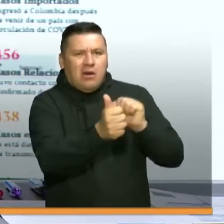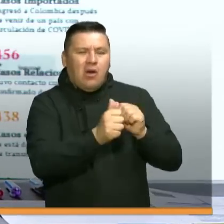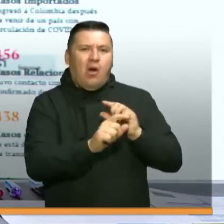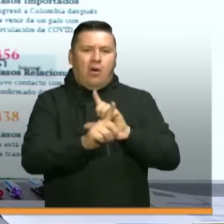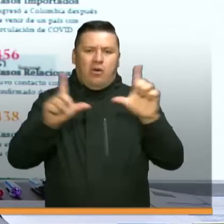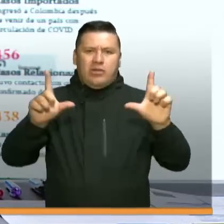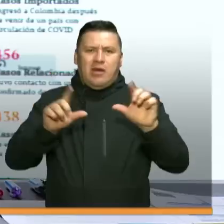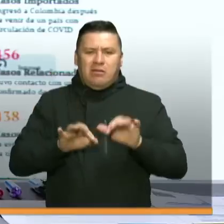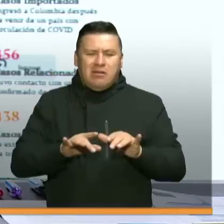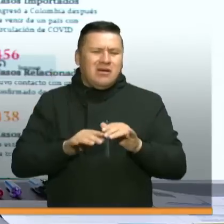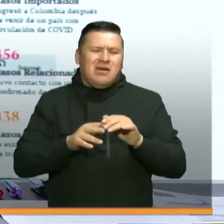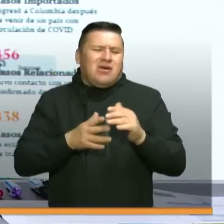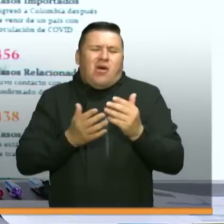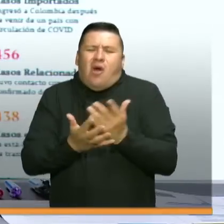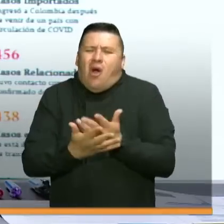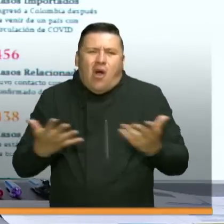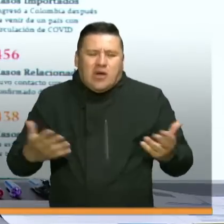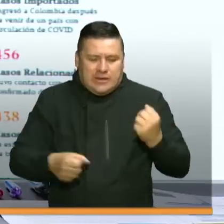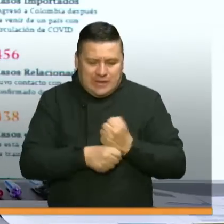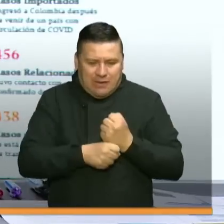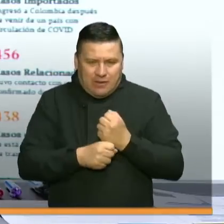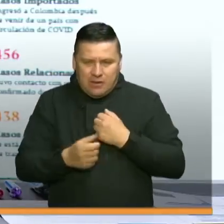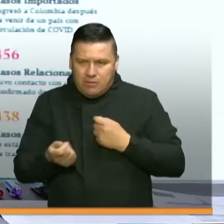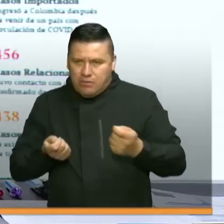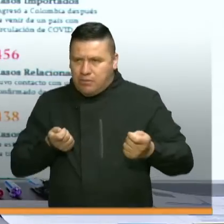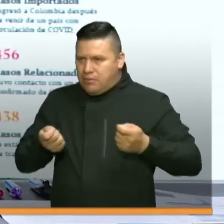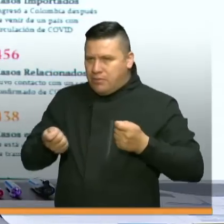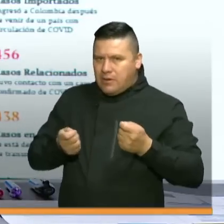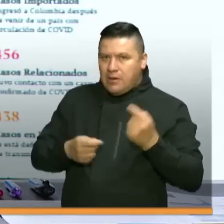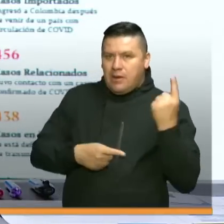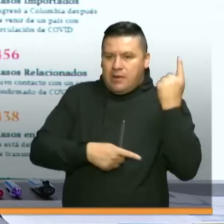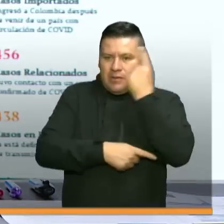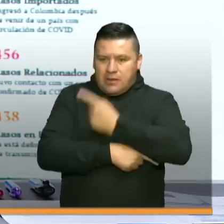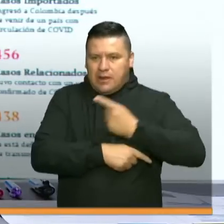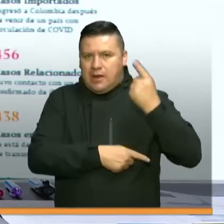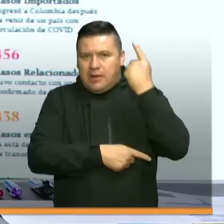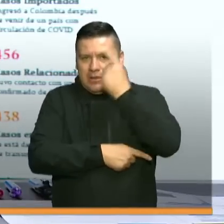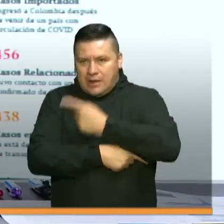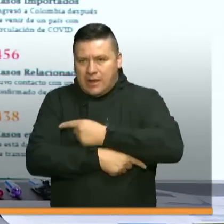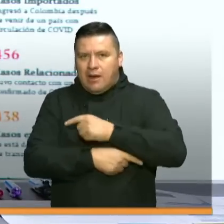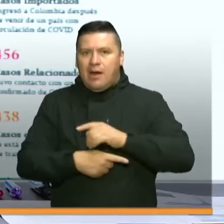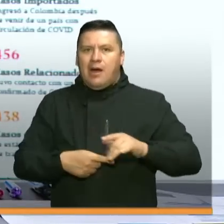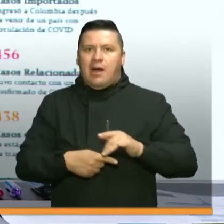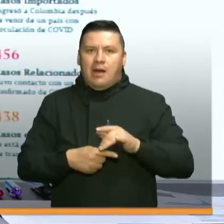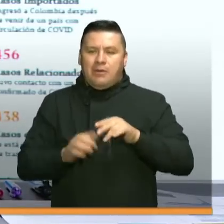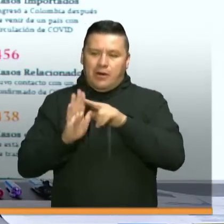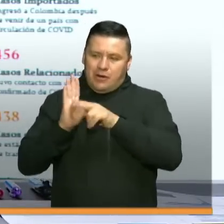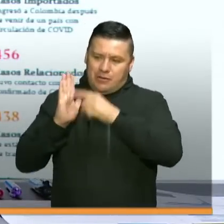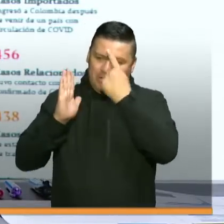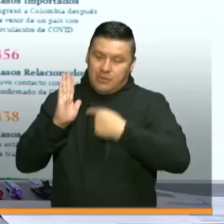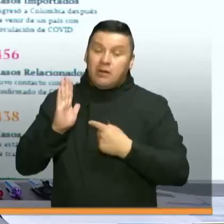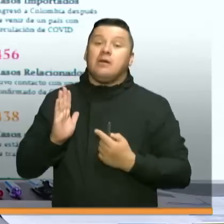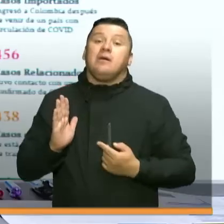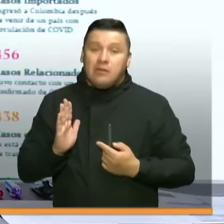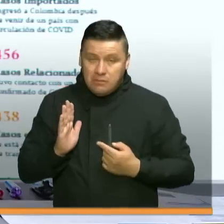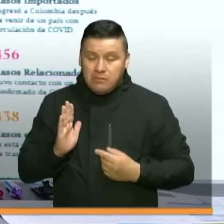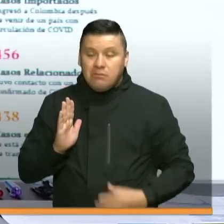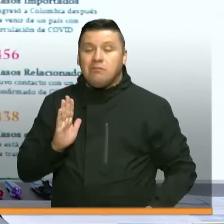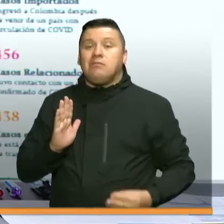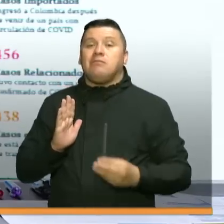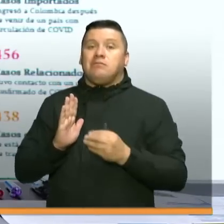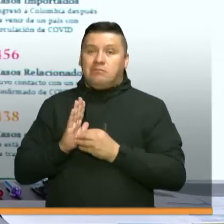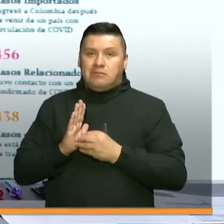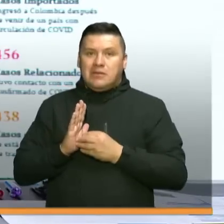digital y en otros casos donde nosotros en nuestra cotidianidad apliquemos nuevos protocolos, incluidos entre otros